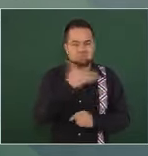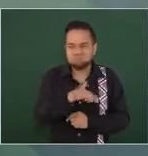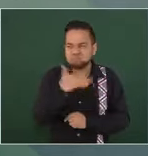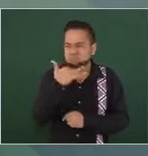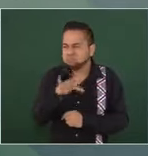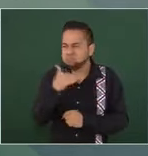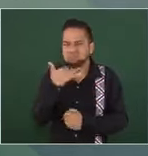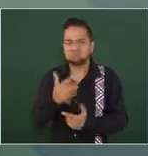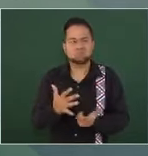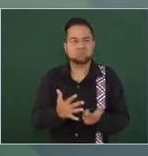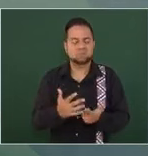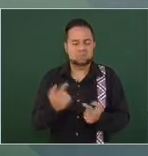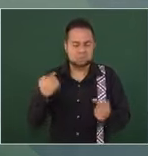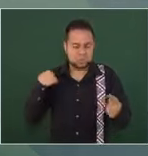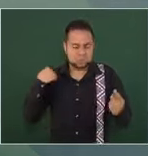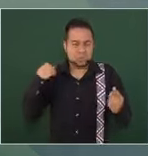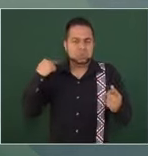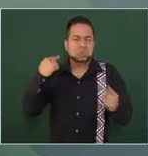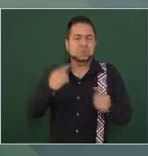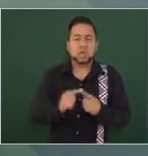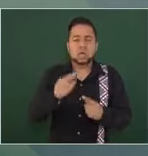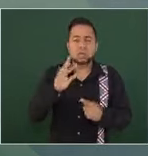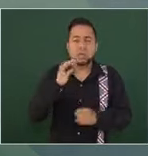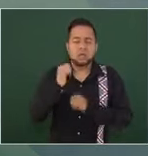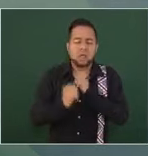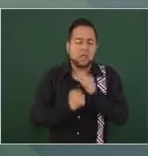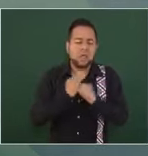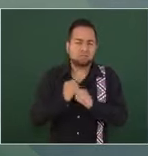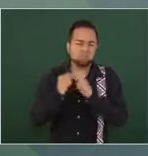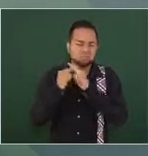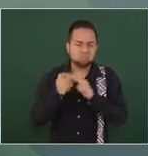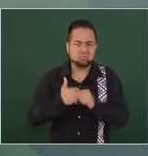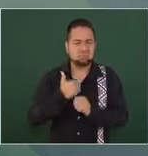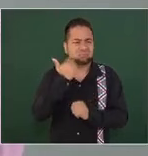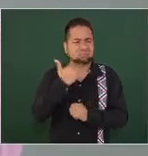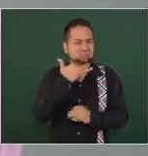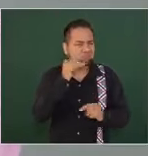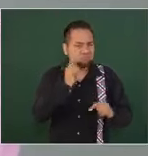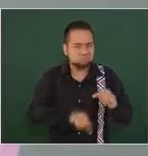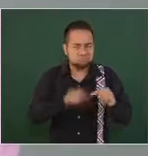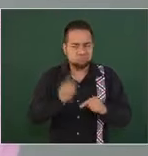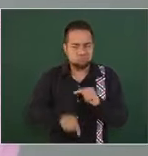por cerca de 50 años de mi vida